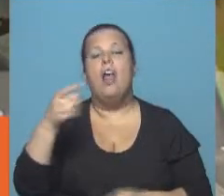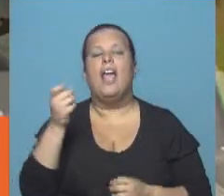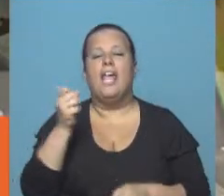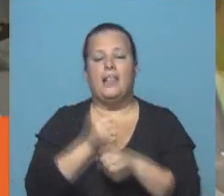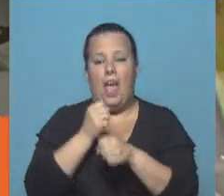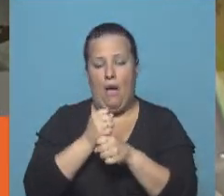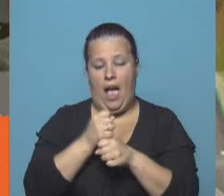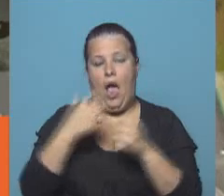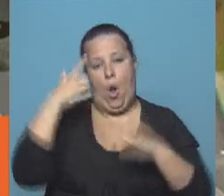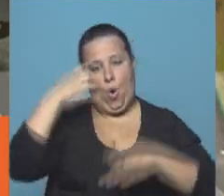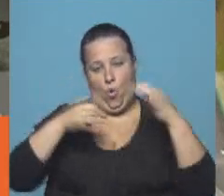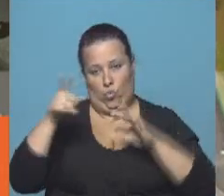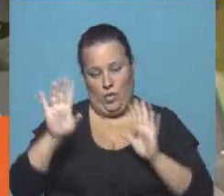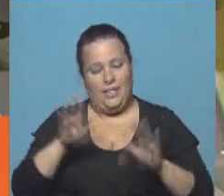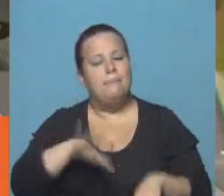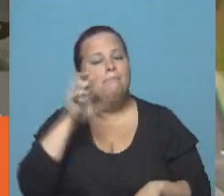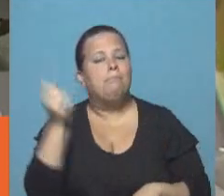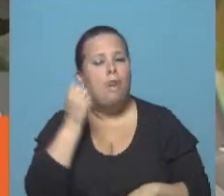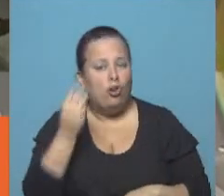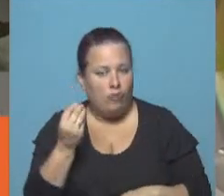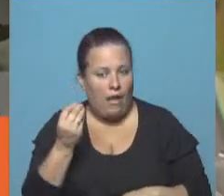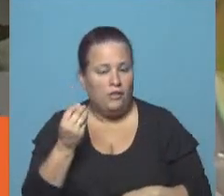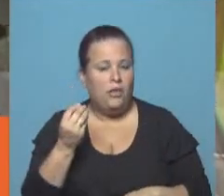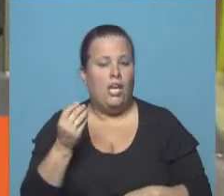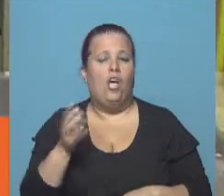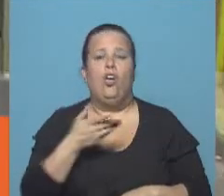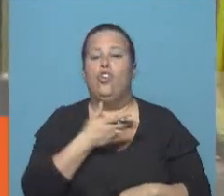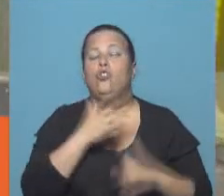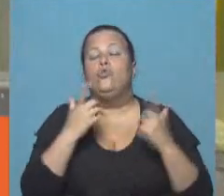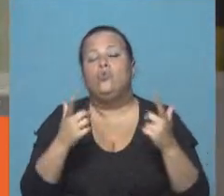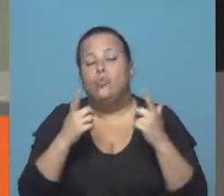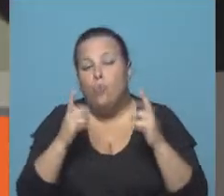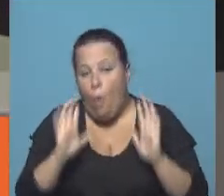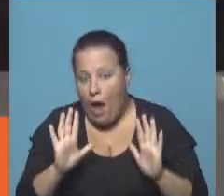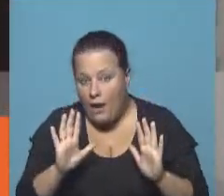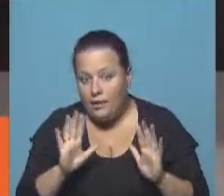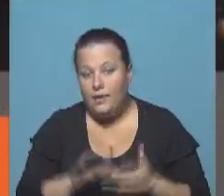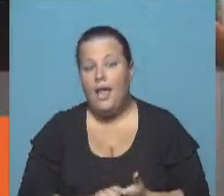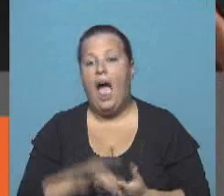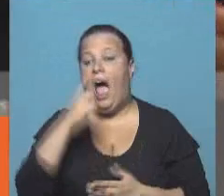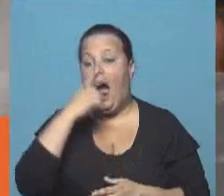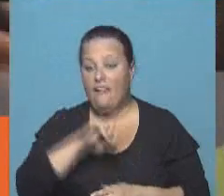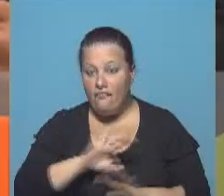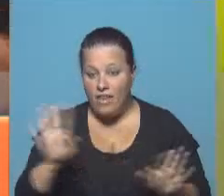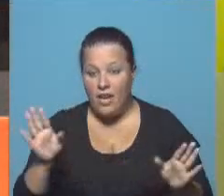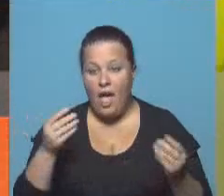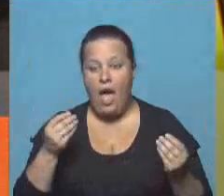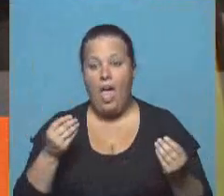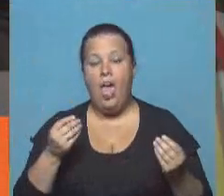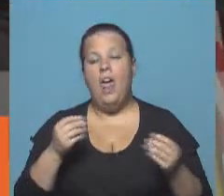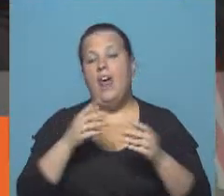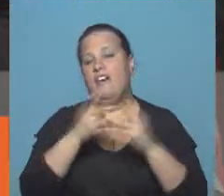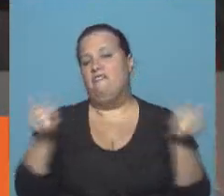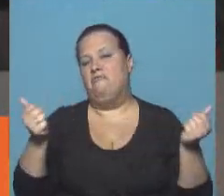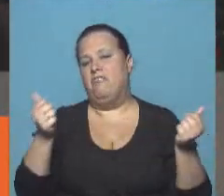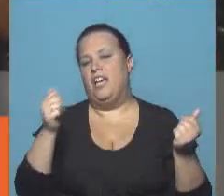a cabo la justicia. Lo más importante que todo afortunadamente finalizó, te decía, alrededor